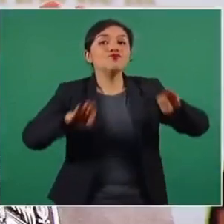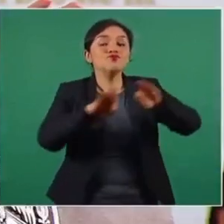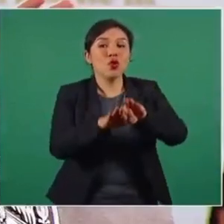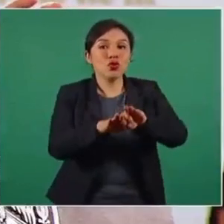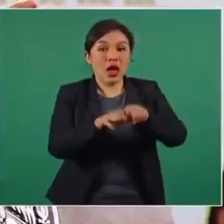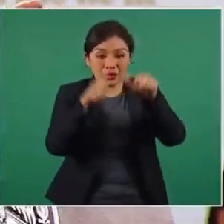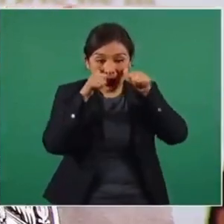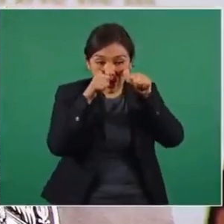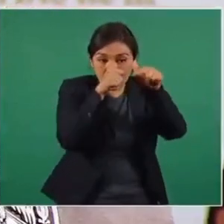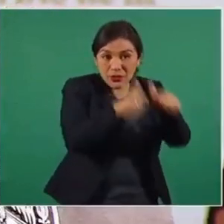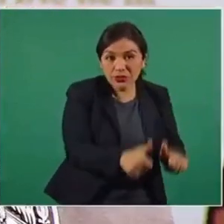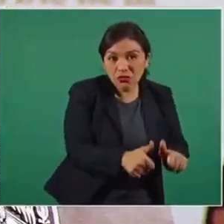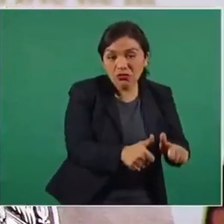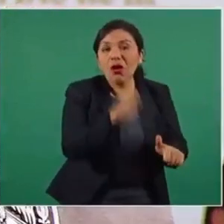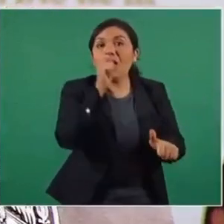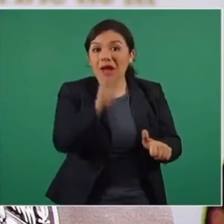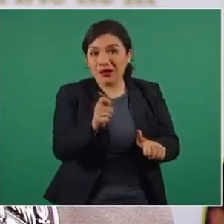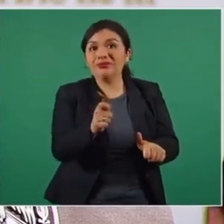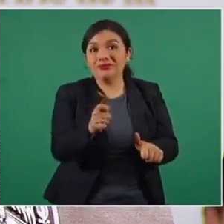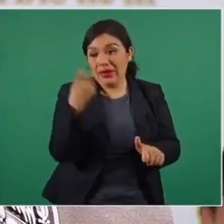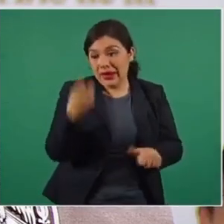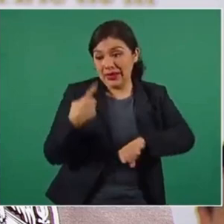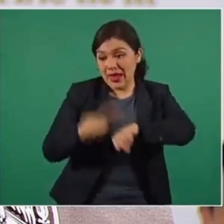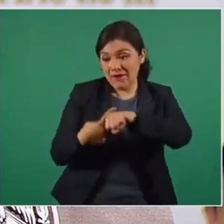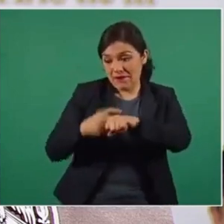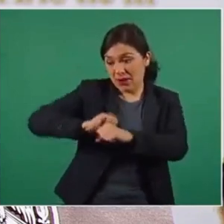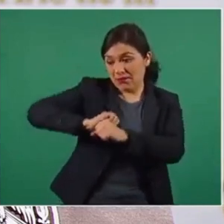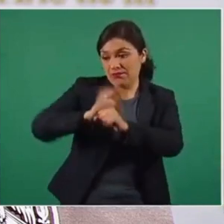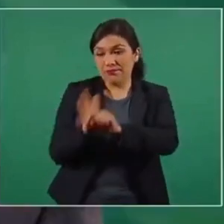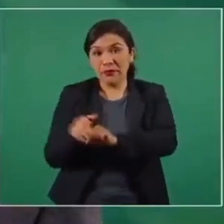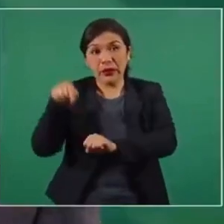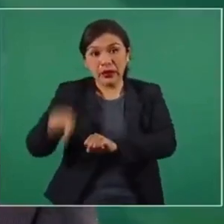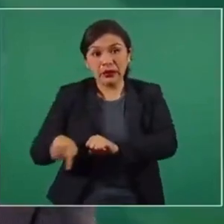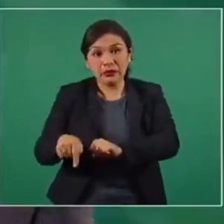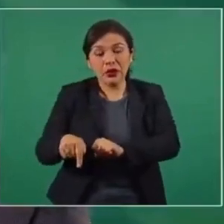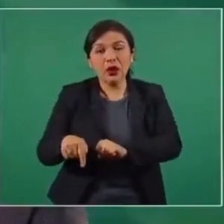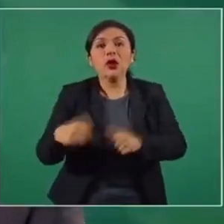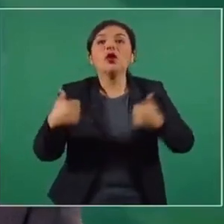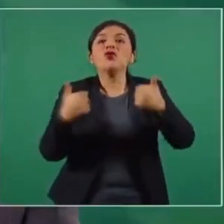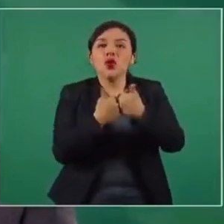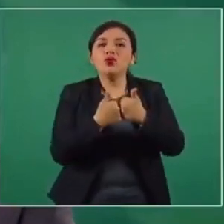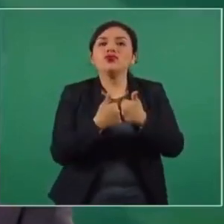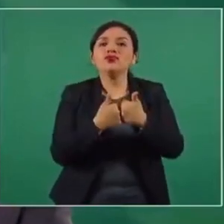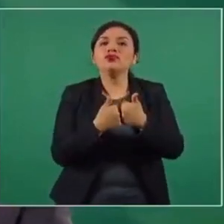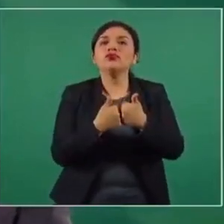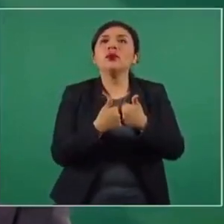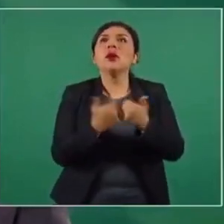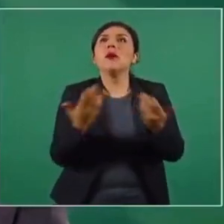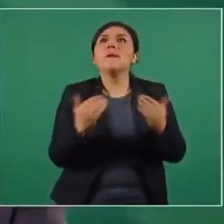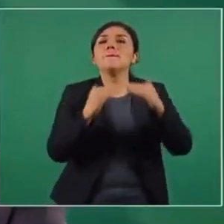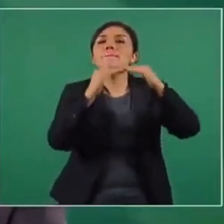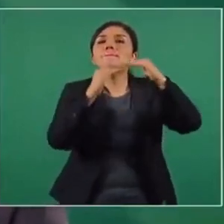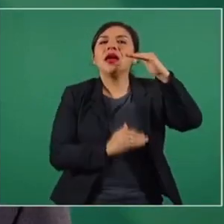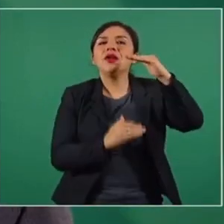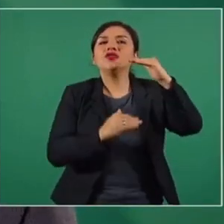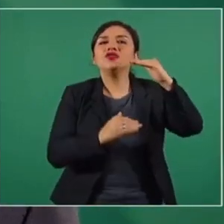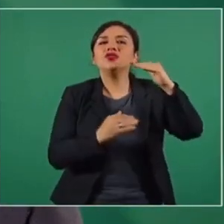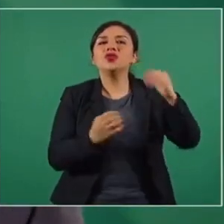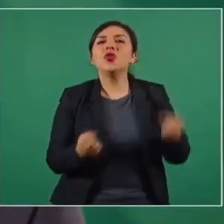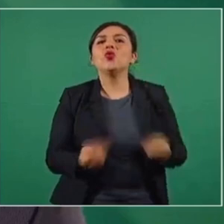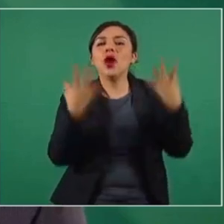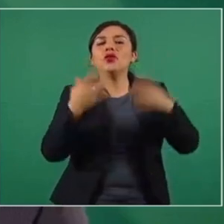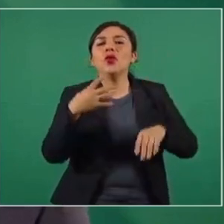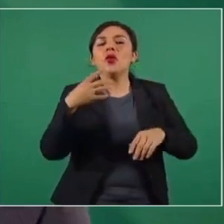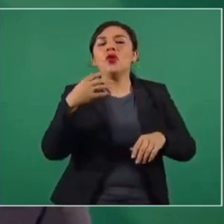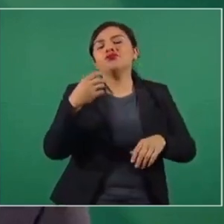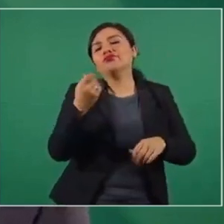efecto relevante de la epidemia y no tener un impacto de los números de la calificación